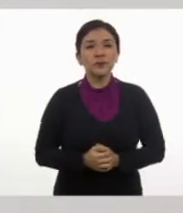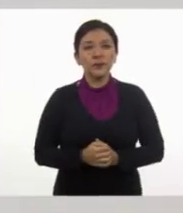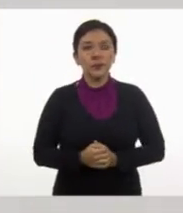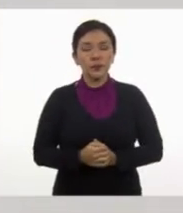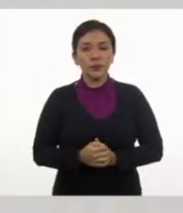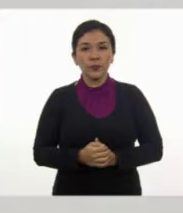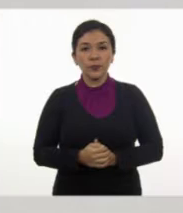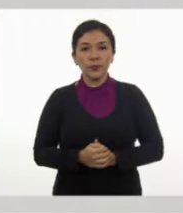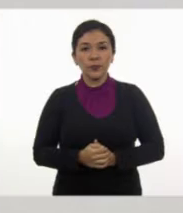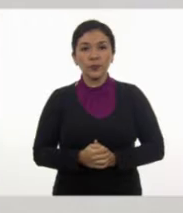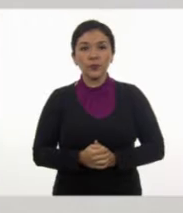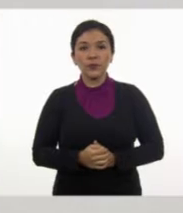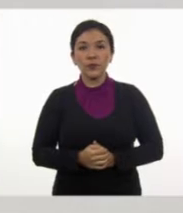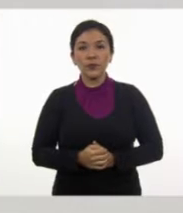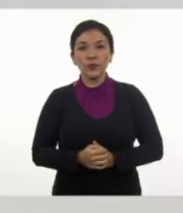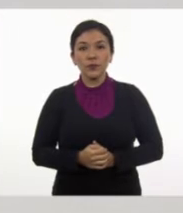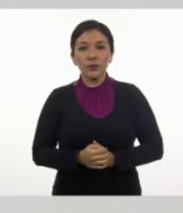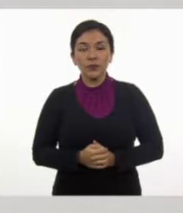uno.